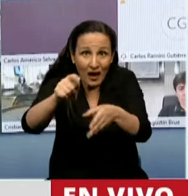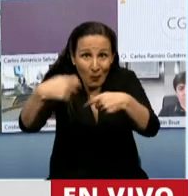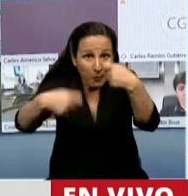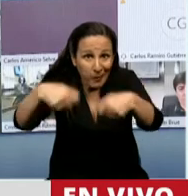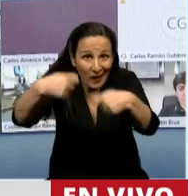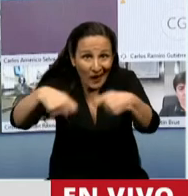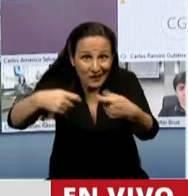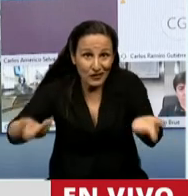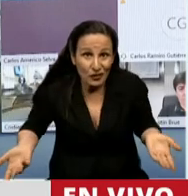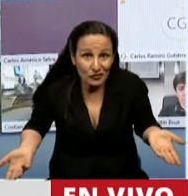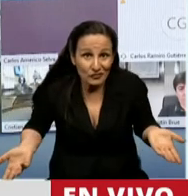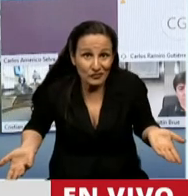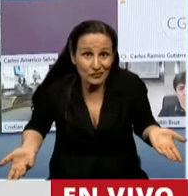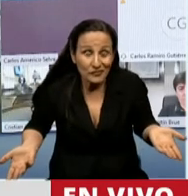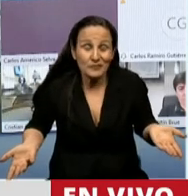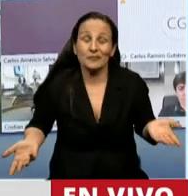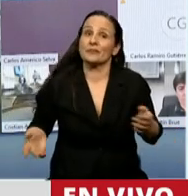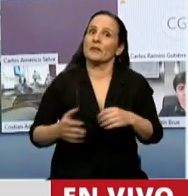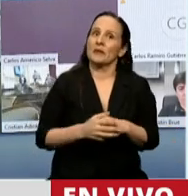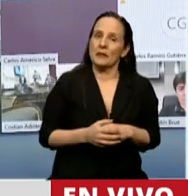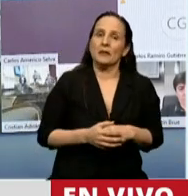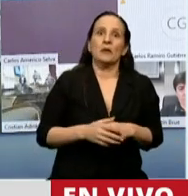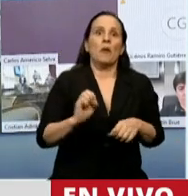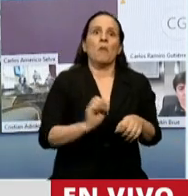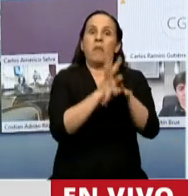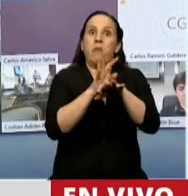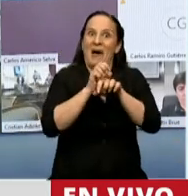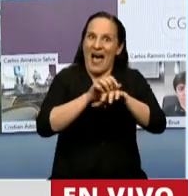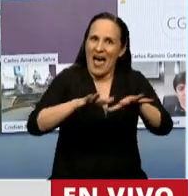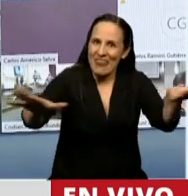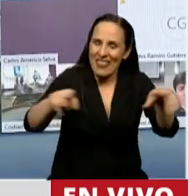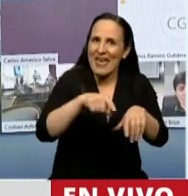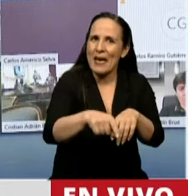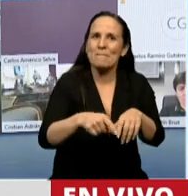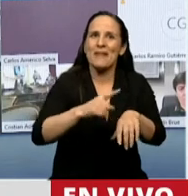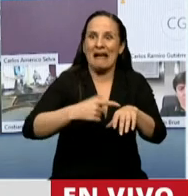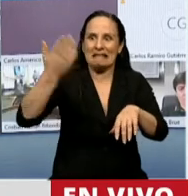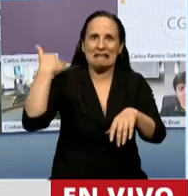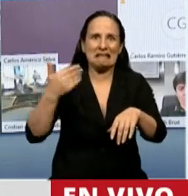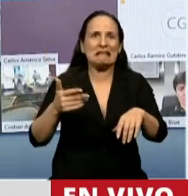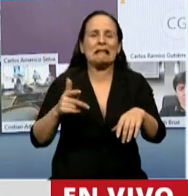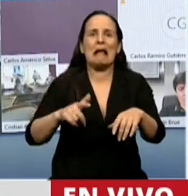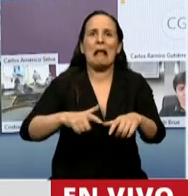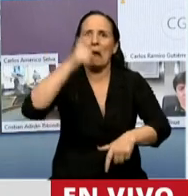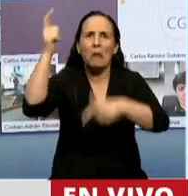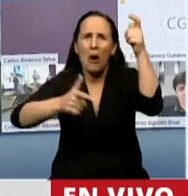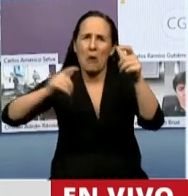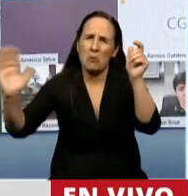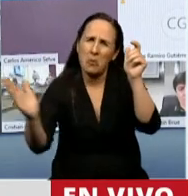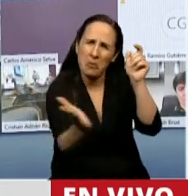ecológico. Durante la pandemia se deforestaron, se desmontaron dos veces la ciudad de Buenos Aires.